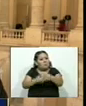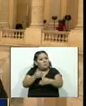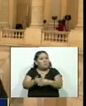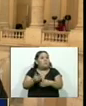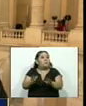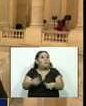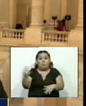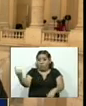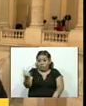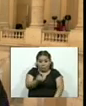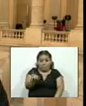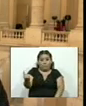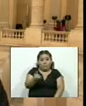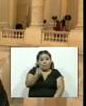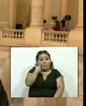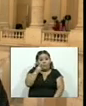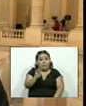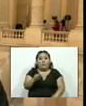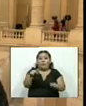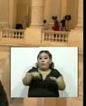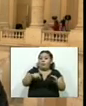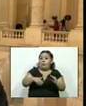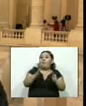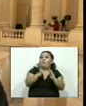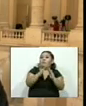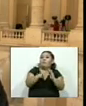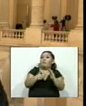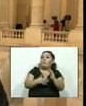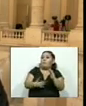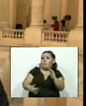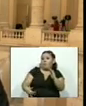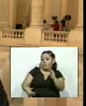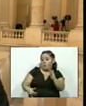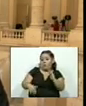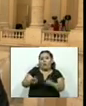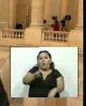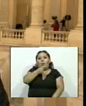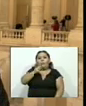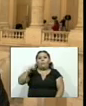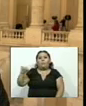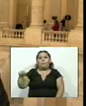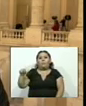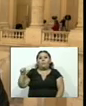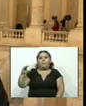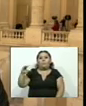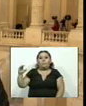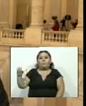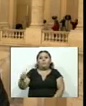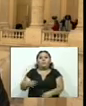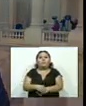con los testimonios desde el Capitolio de Estados Unidos Jacopo Luzzi Voz de América